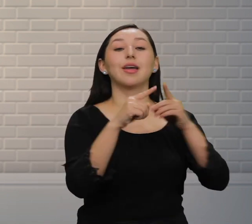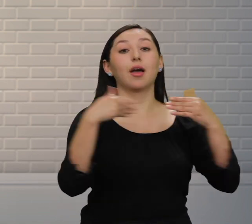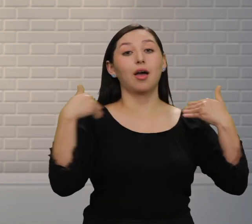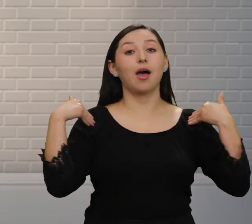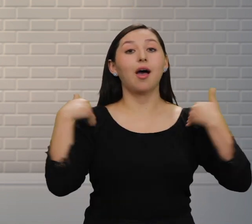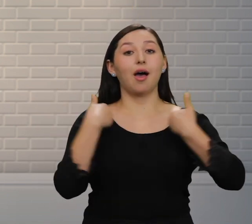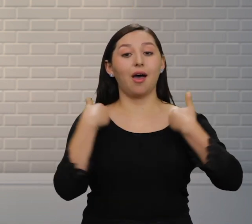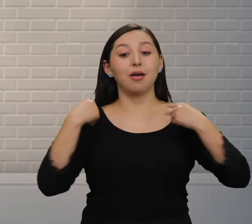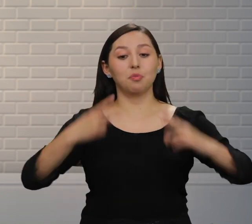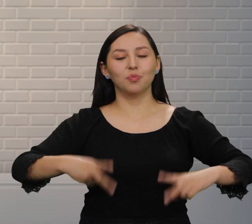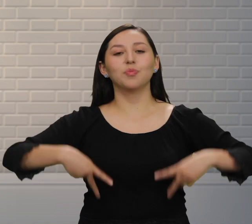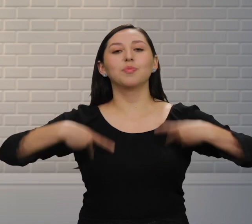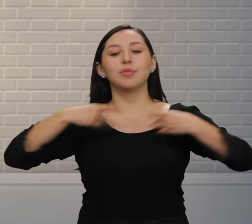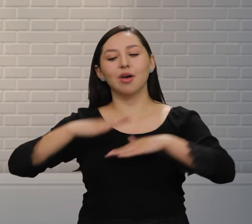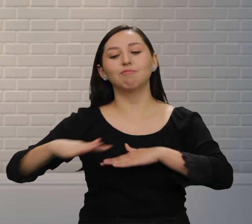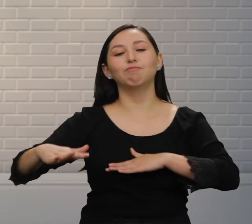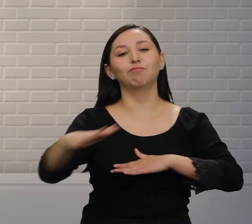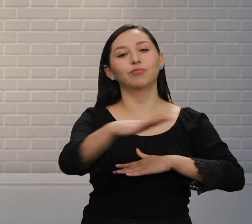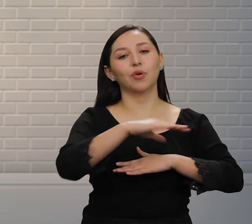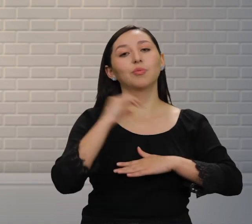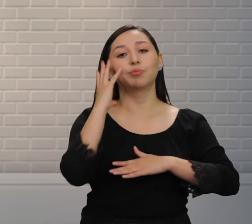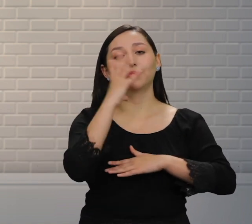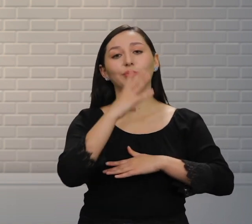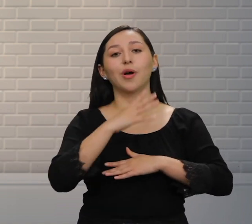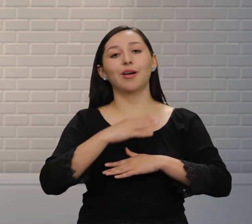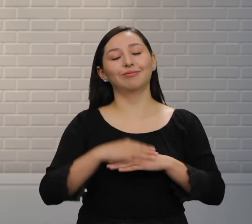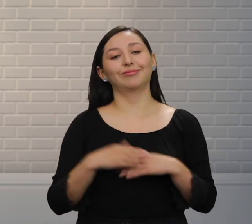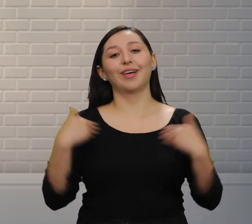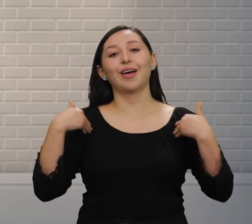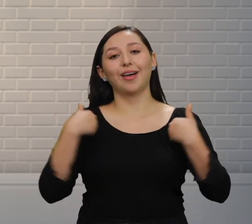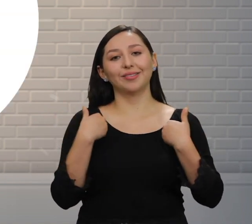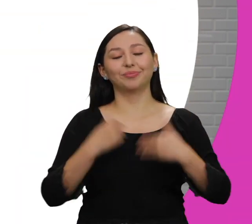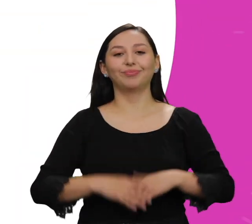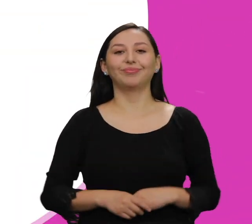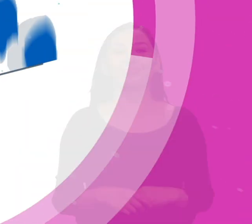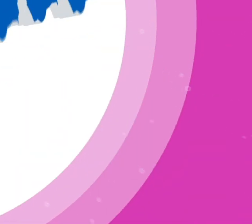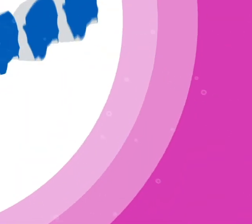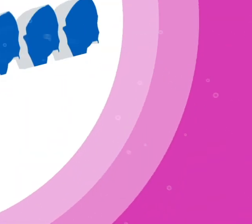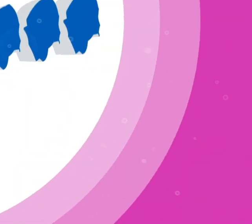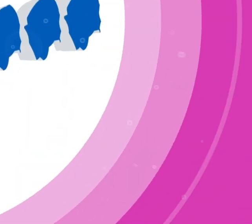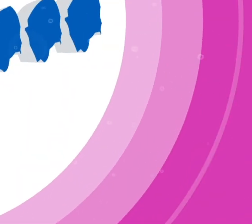Un gran hábitat, importantísimo para estas especies